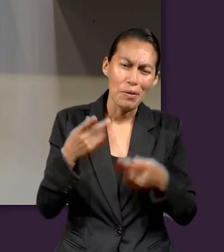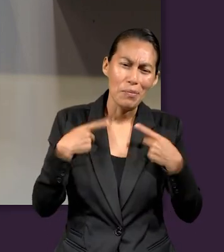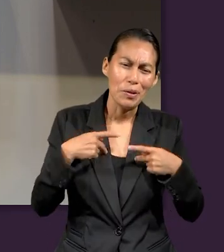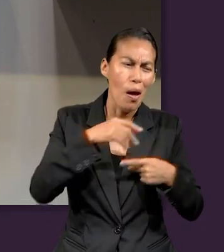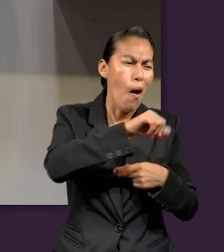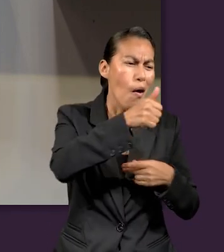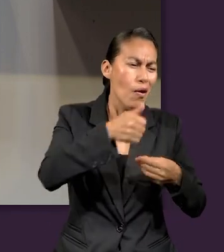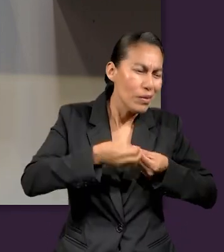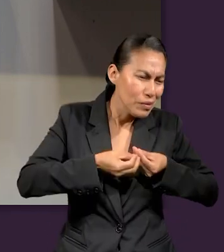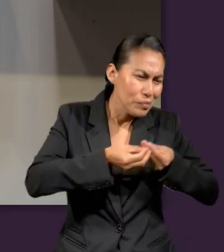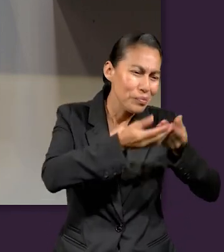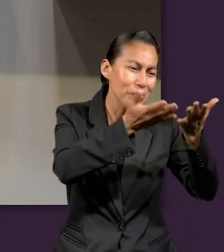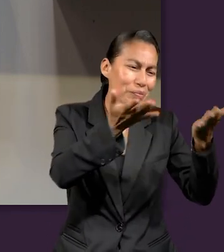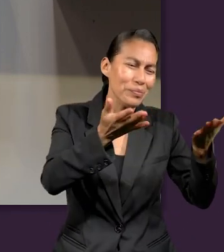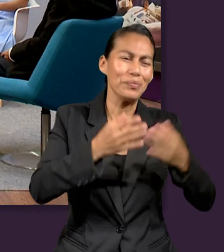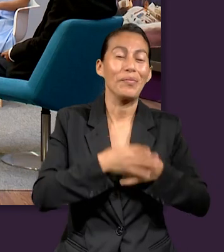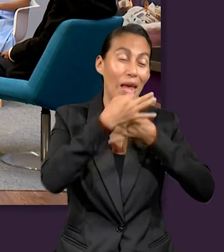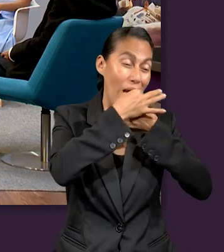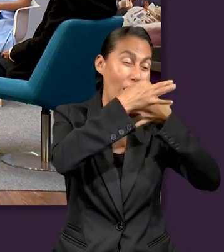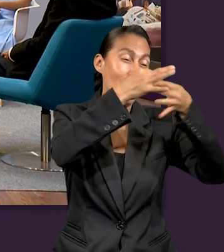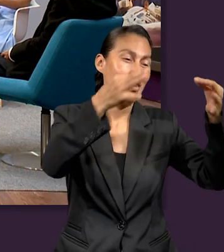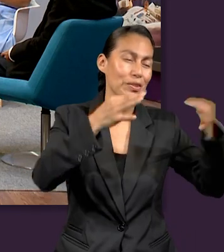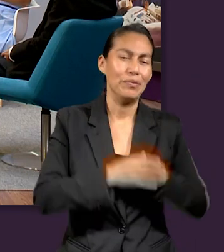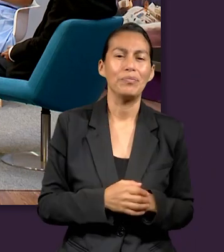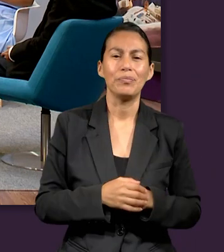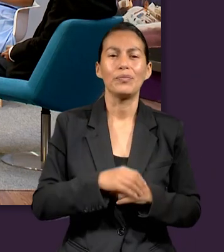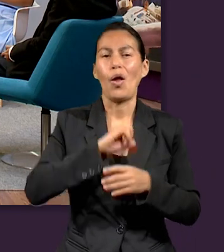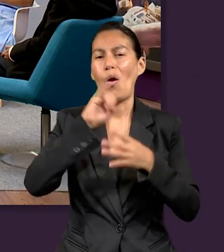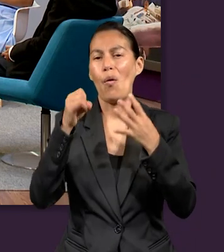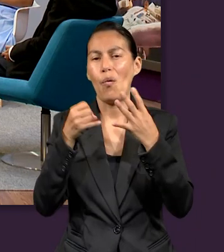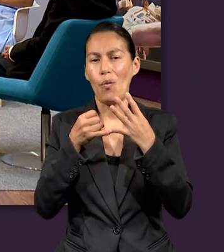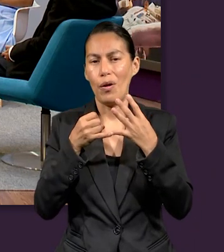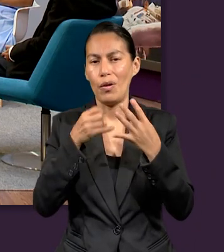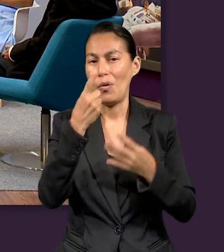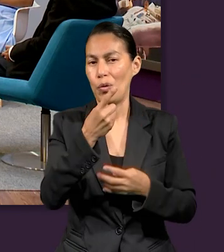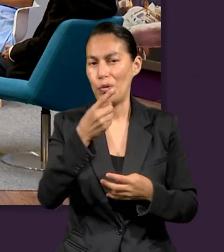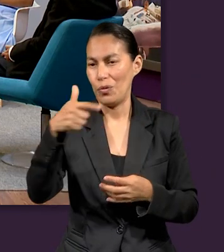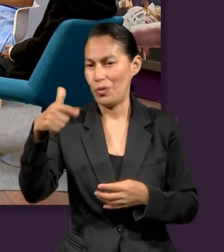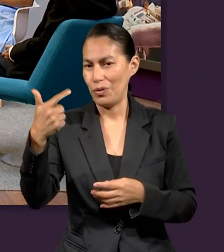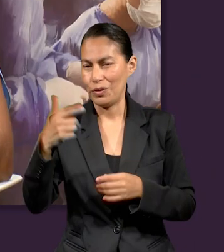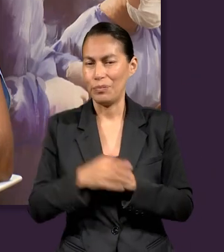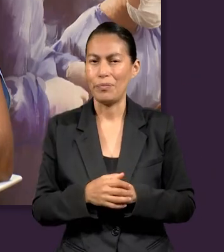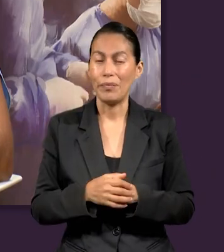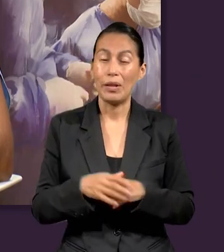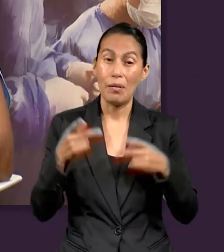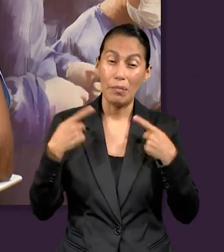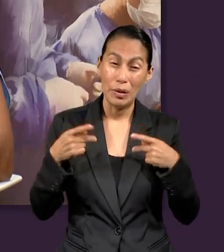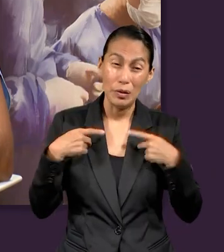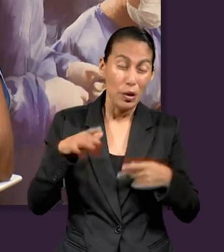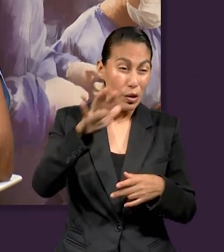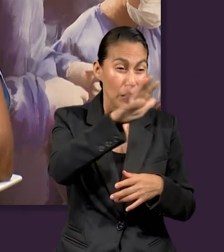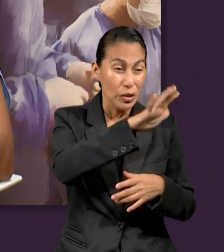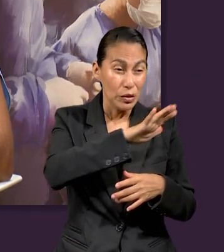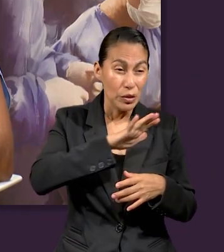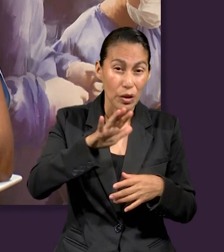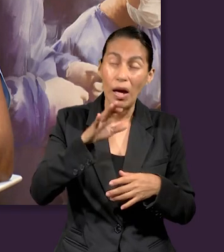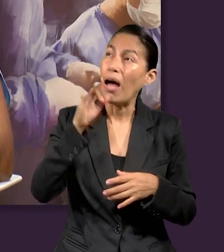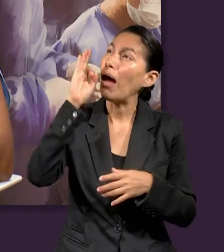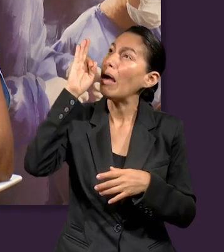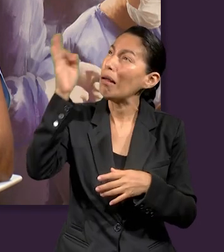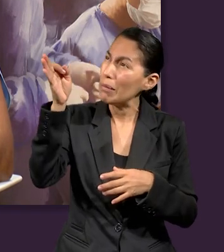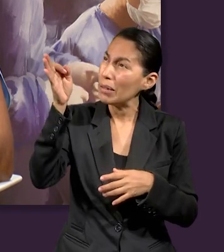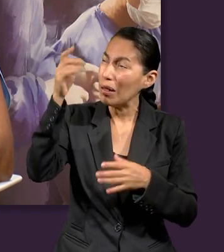tiene San Juan 1, 12. 1, 12. Más a todos los que le recibieron, a los que creen en su nombre,